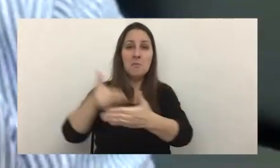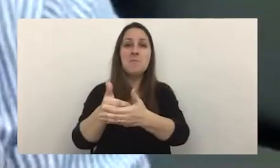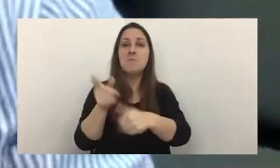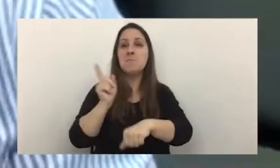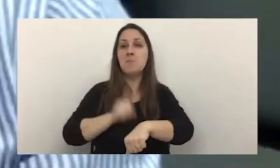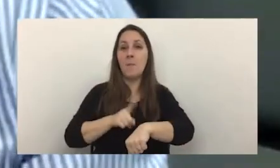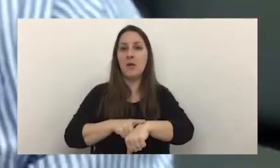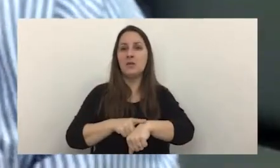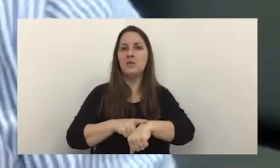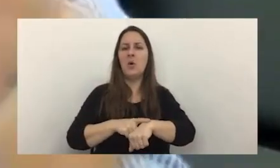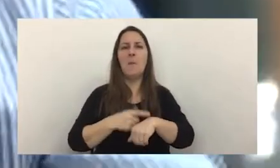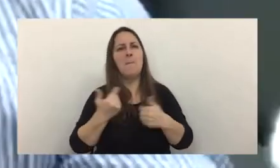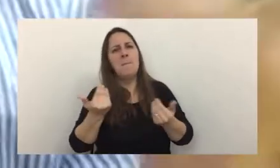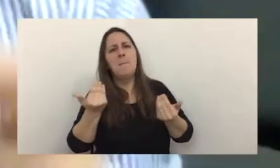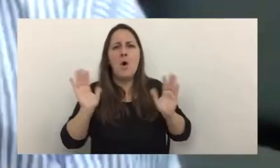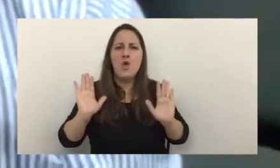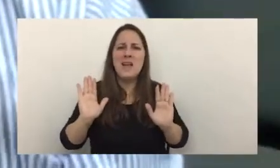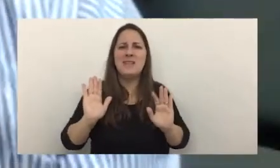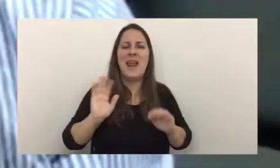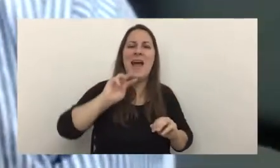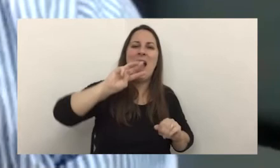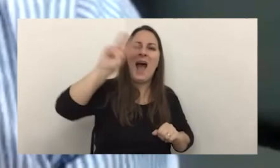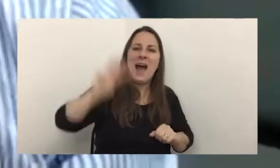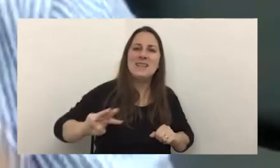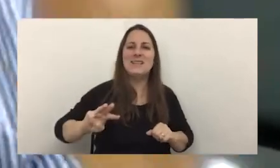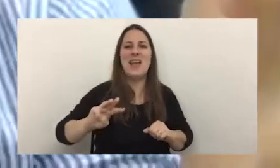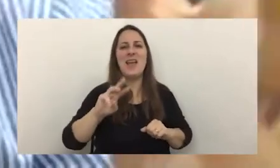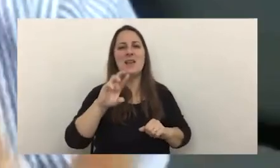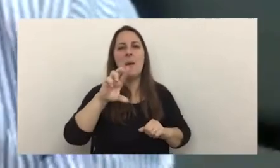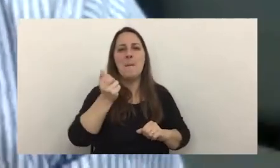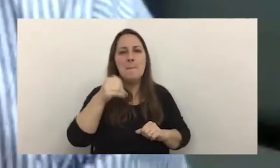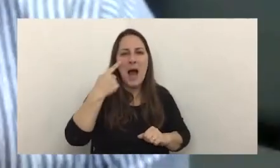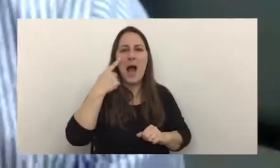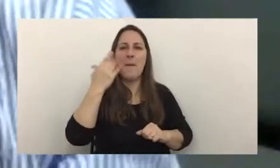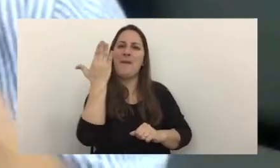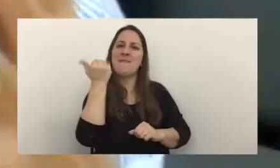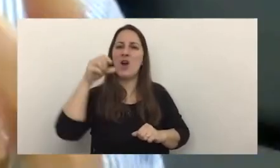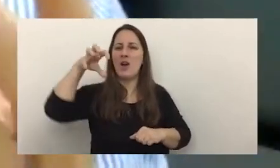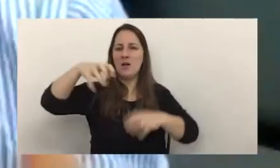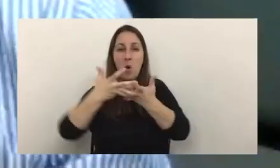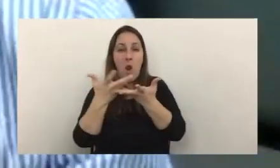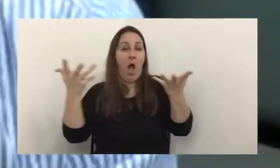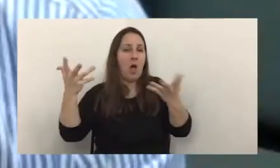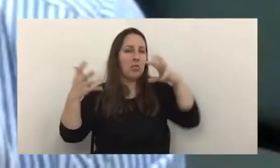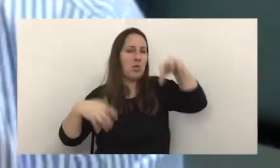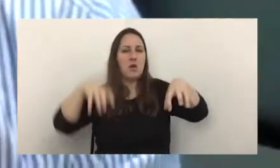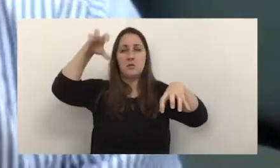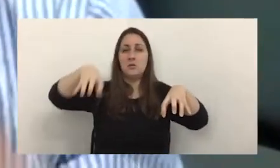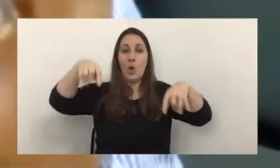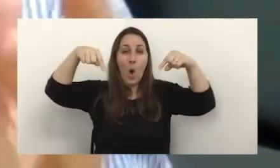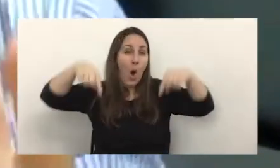donde esto era plausible en el ANSES en PAMI en el Banco Naciones en grandes entidades hoy